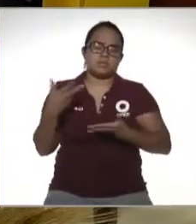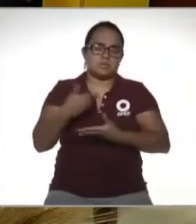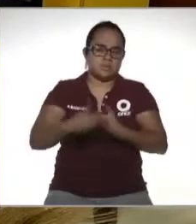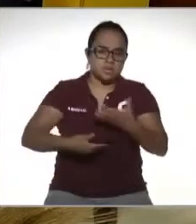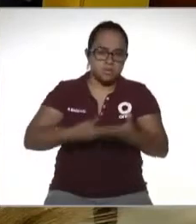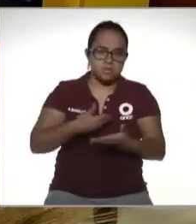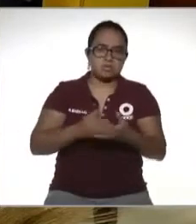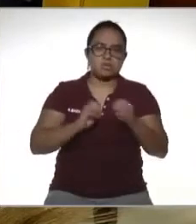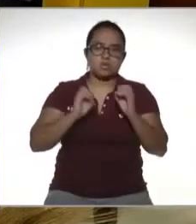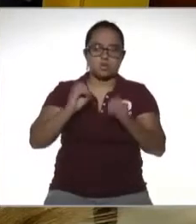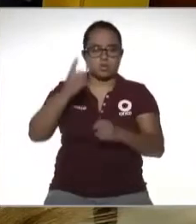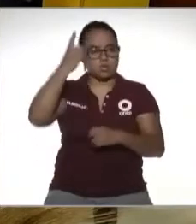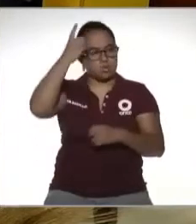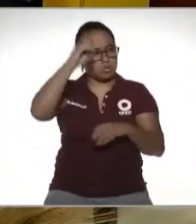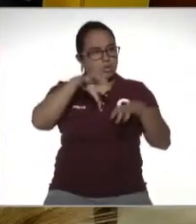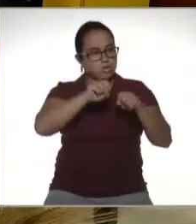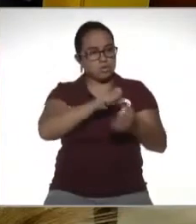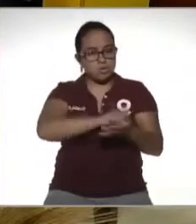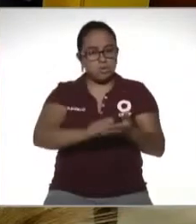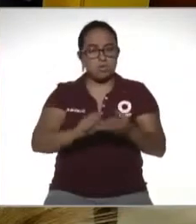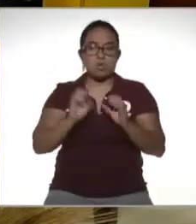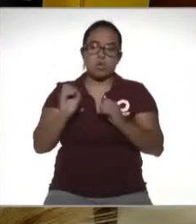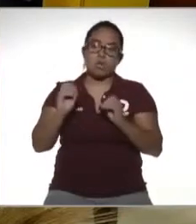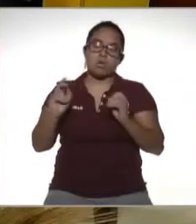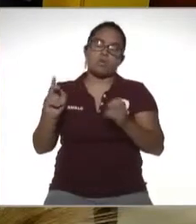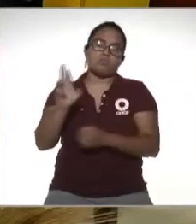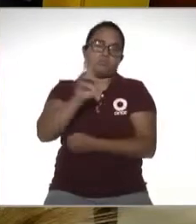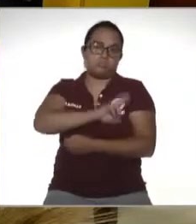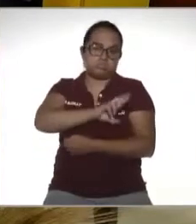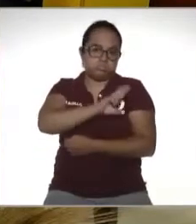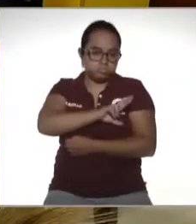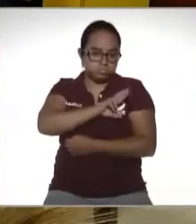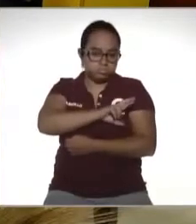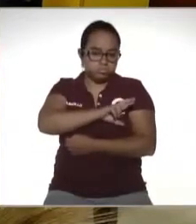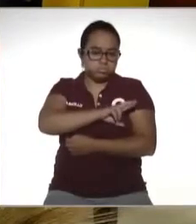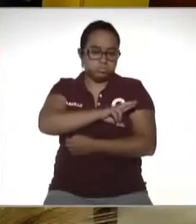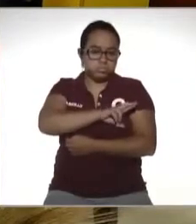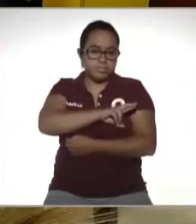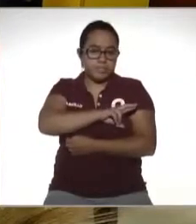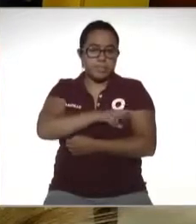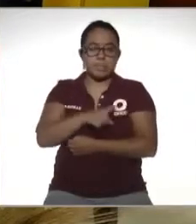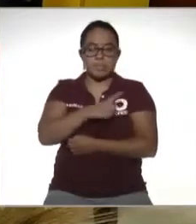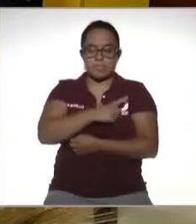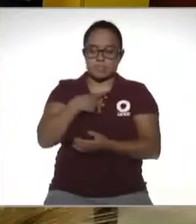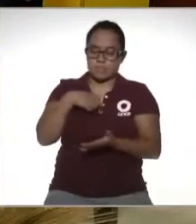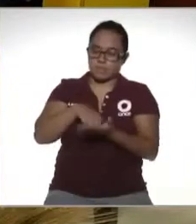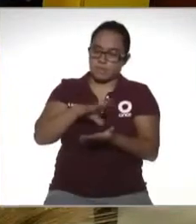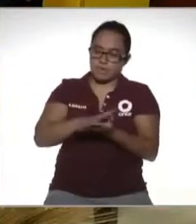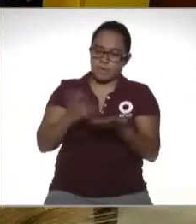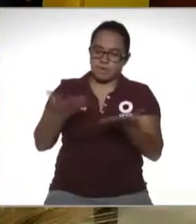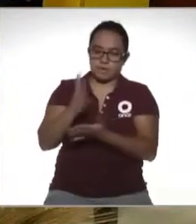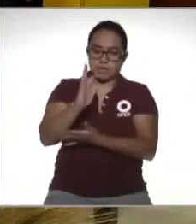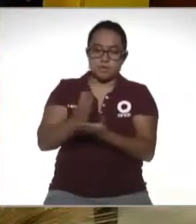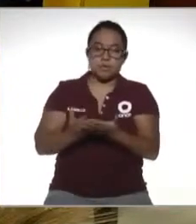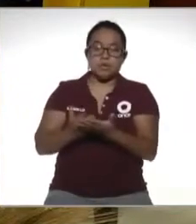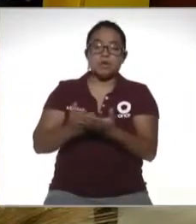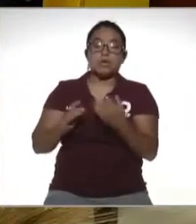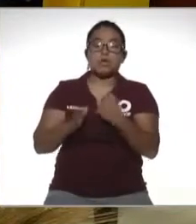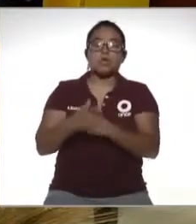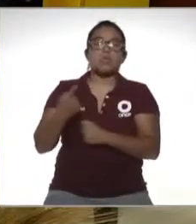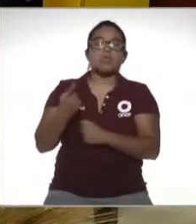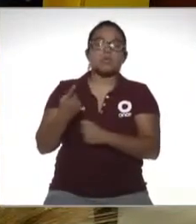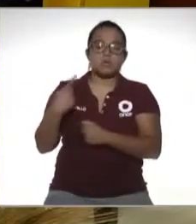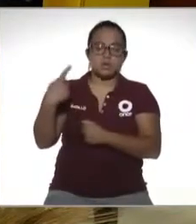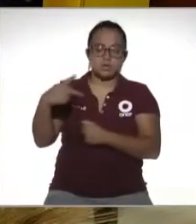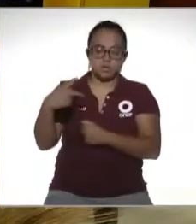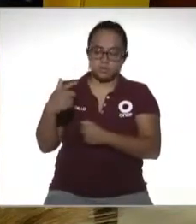o enajena algún bien o da en arrendamiento tiene la obligación de expedir ese comprobante por el ingreso que